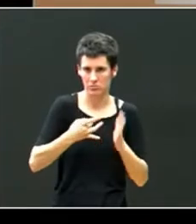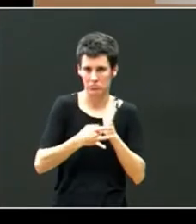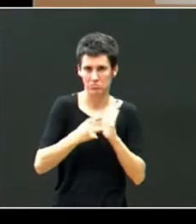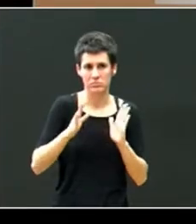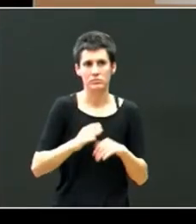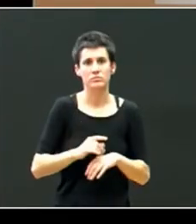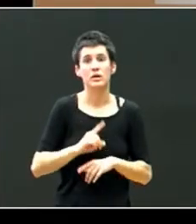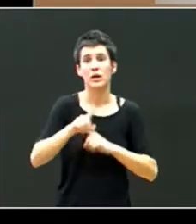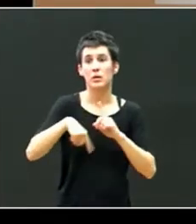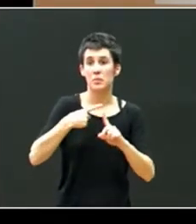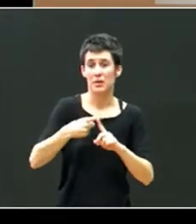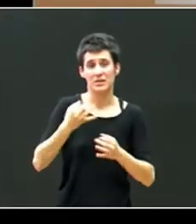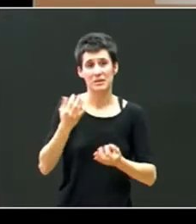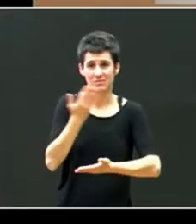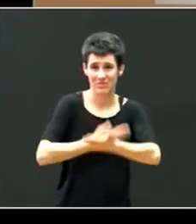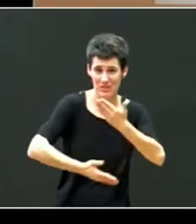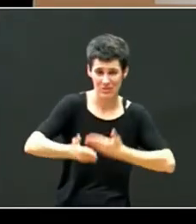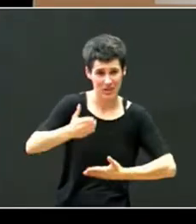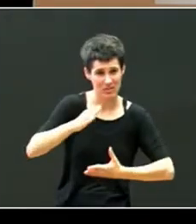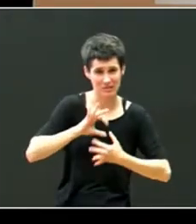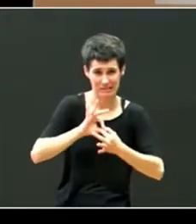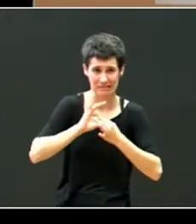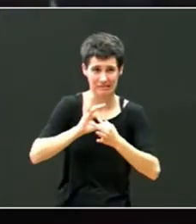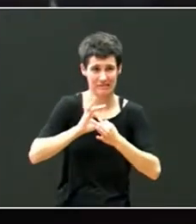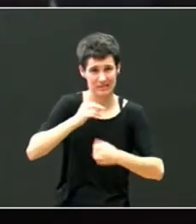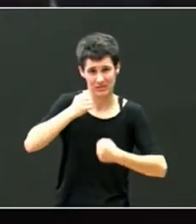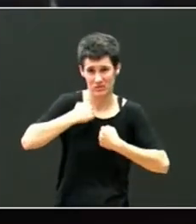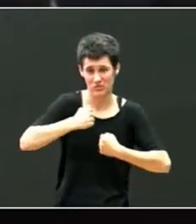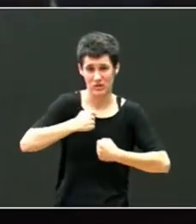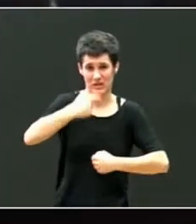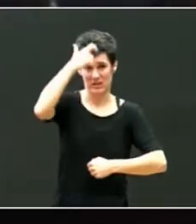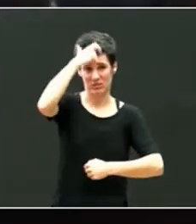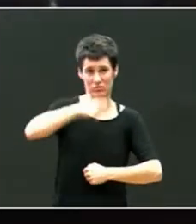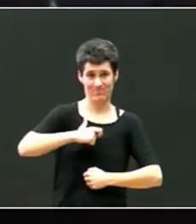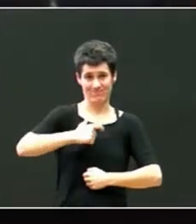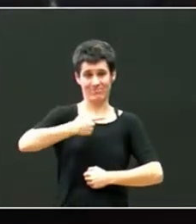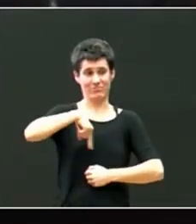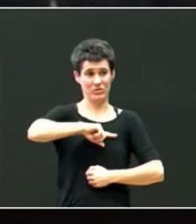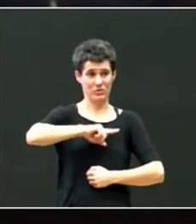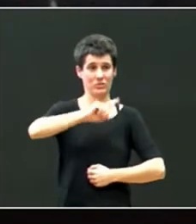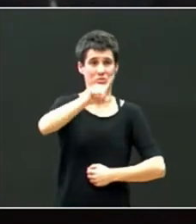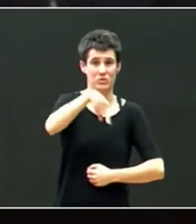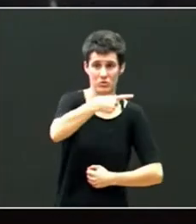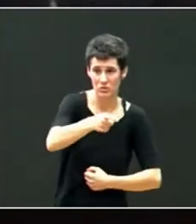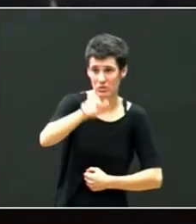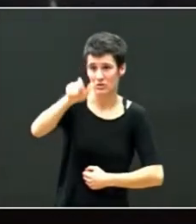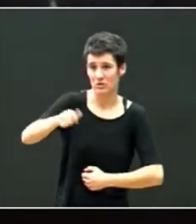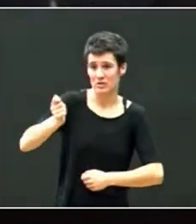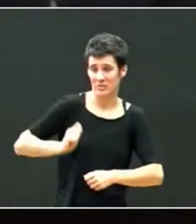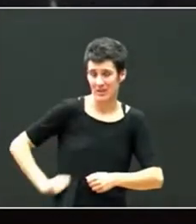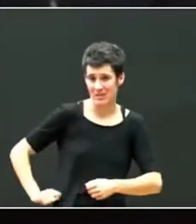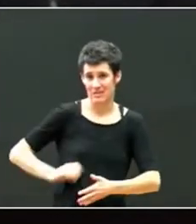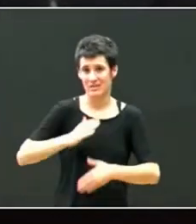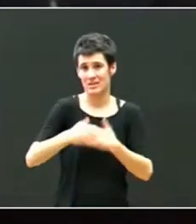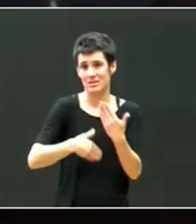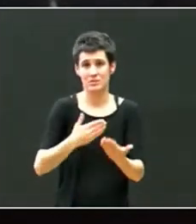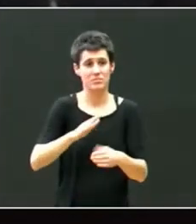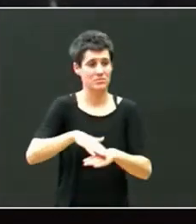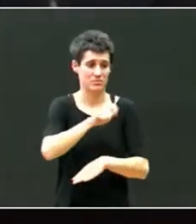muy estrecha entre vosotros nosotros psiquiatras y otros especialistas para ir tratando a estos menores de la manera